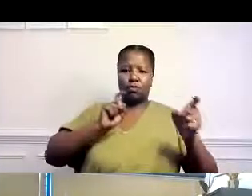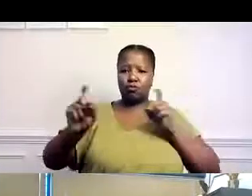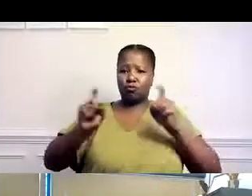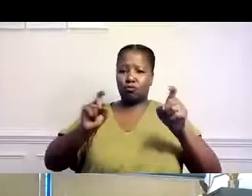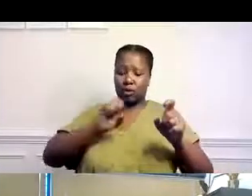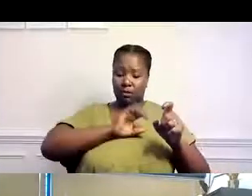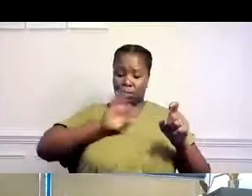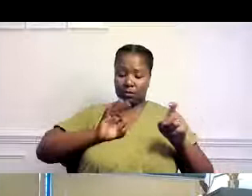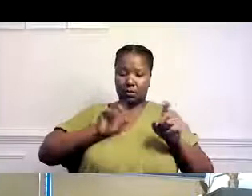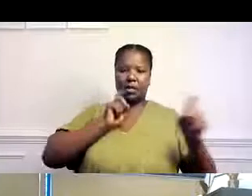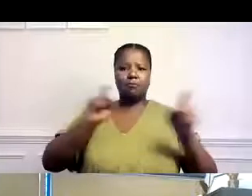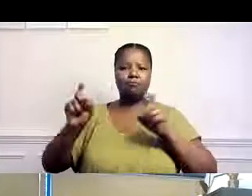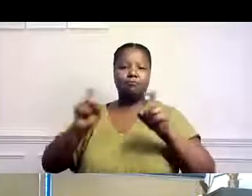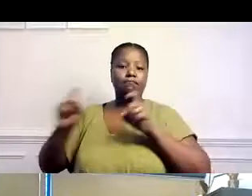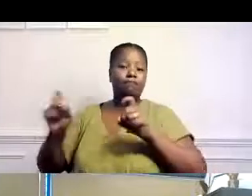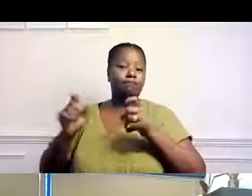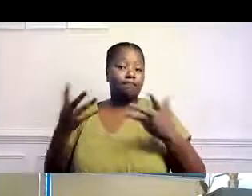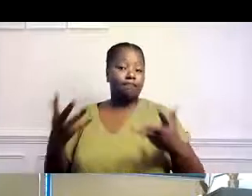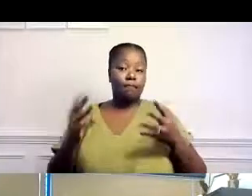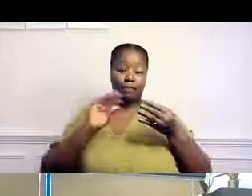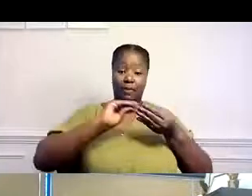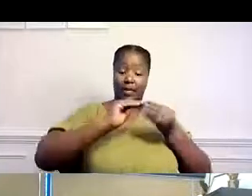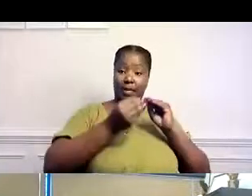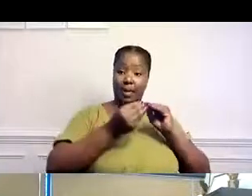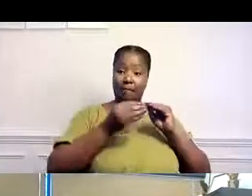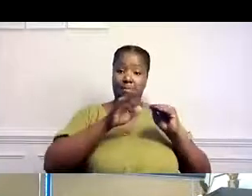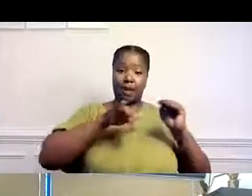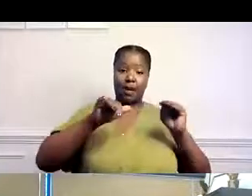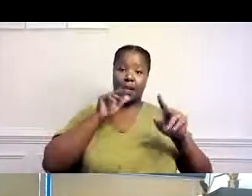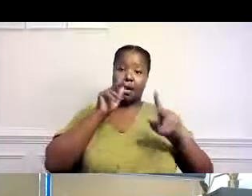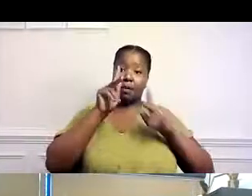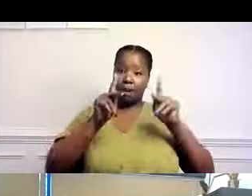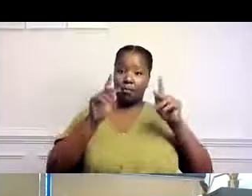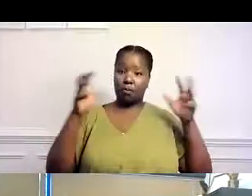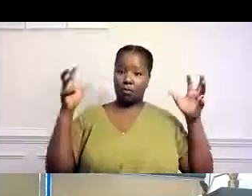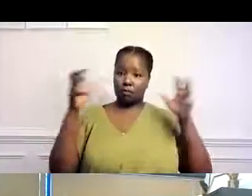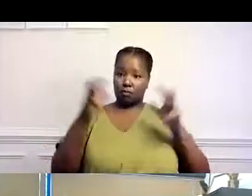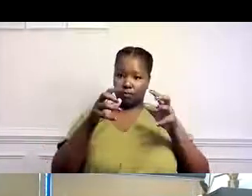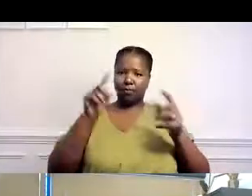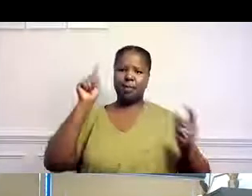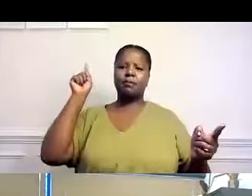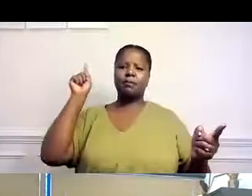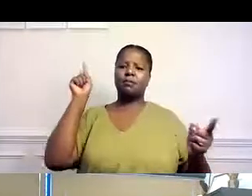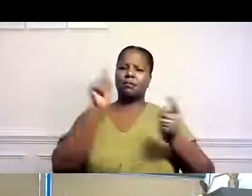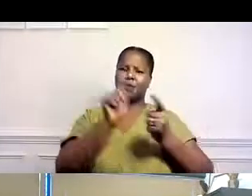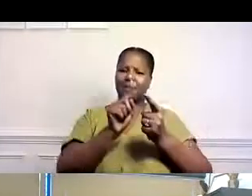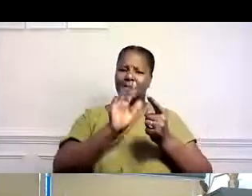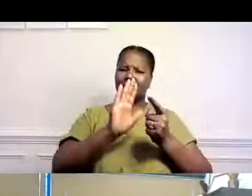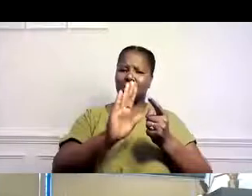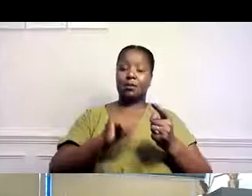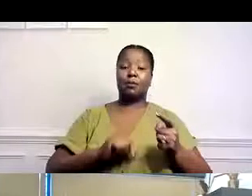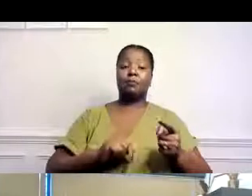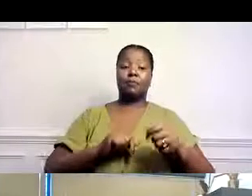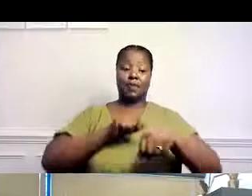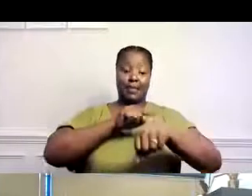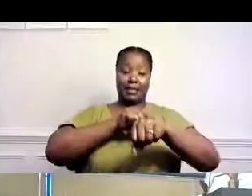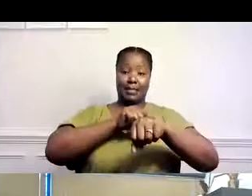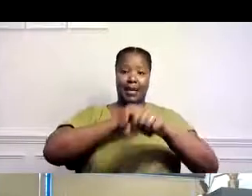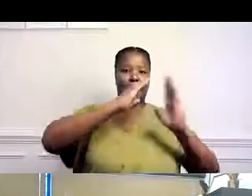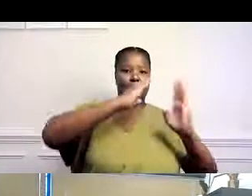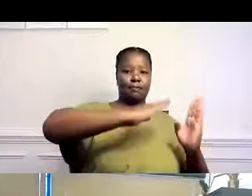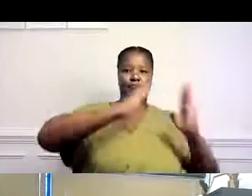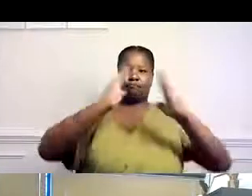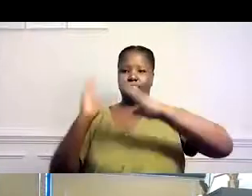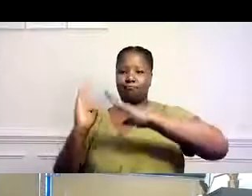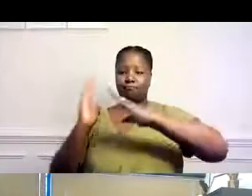Alteraciones o cambios a la instalación y personal. A reducir la capacidad para poder permitir que haya distanciamiento social. O tal vez hacer